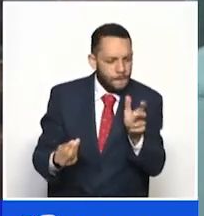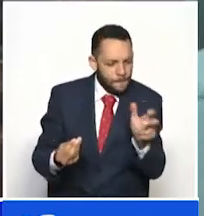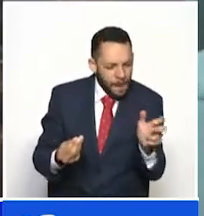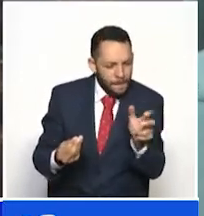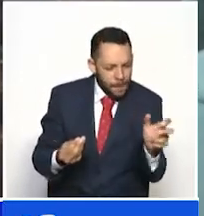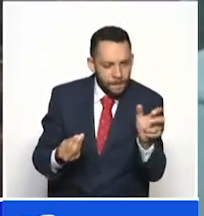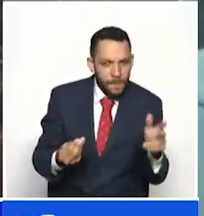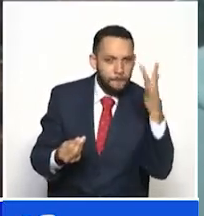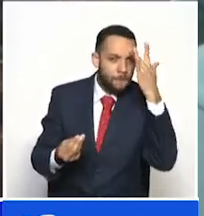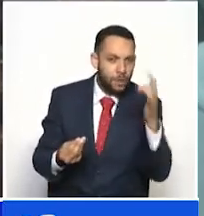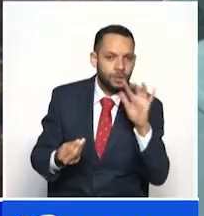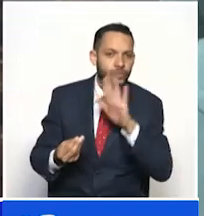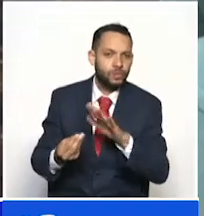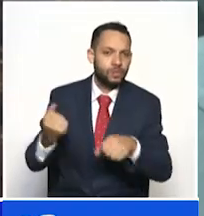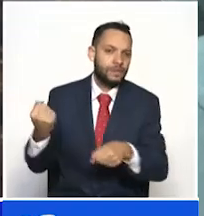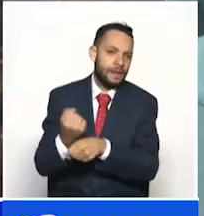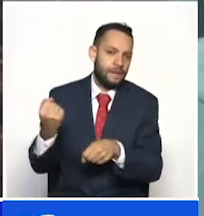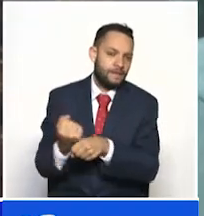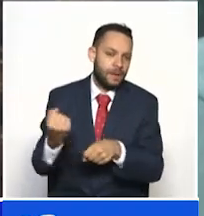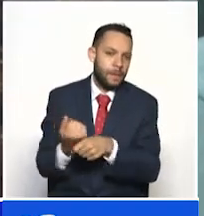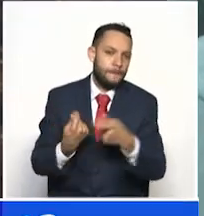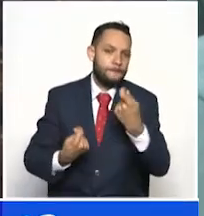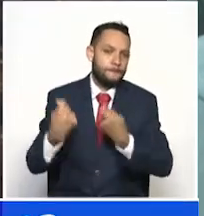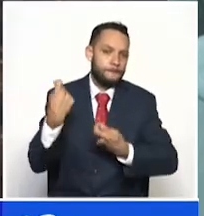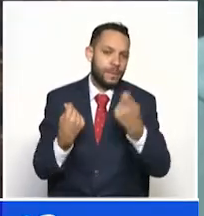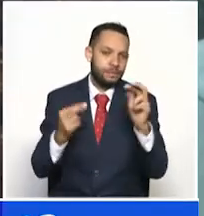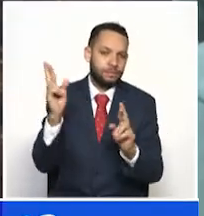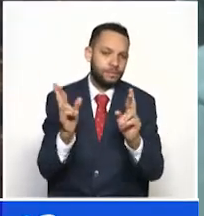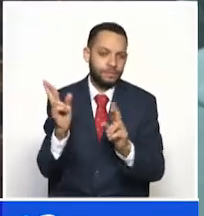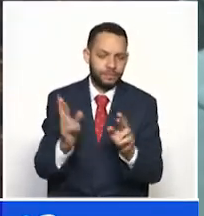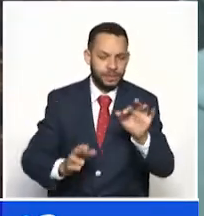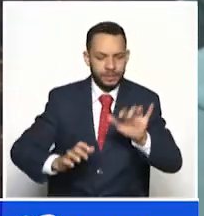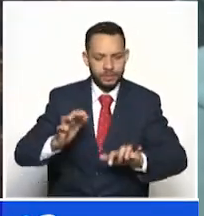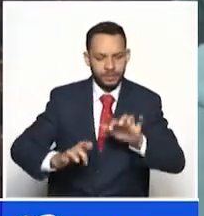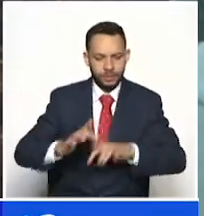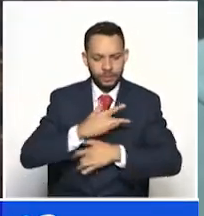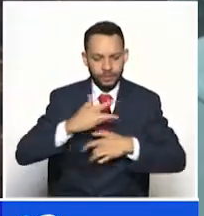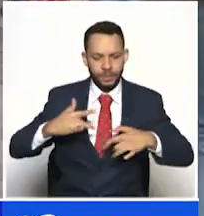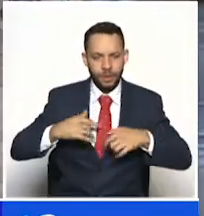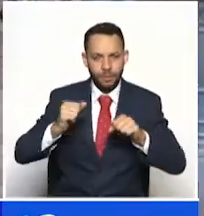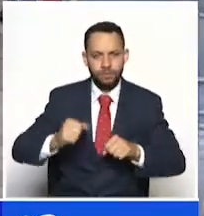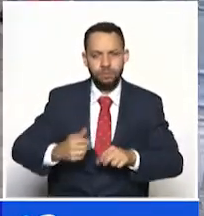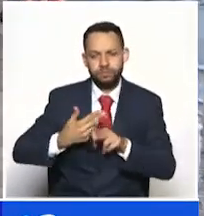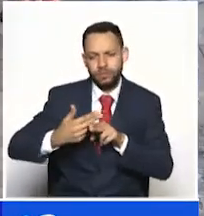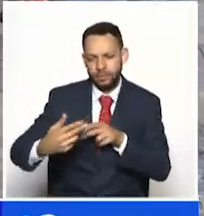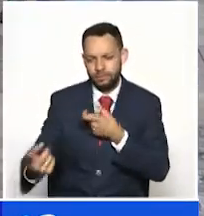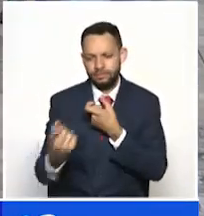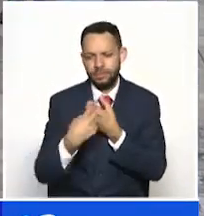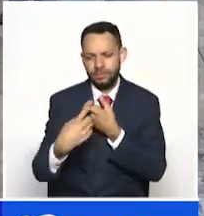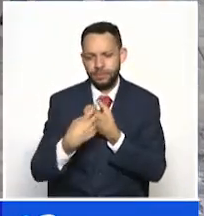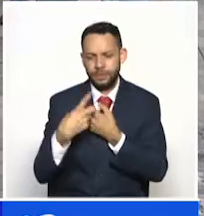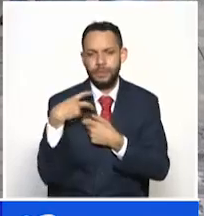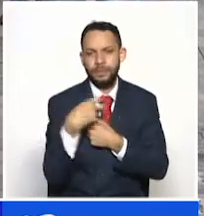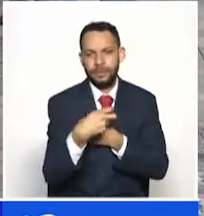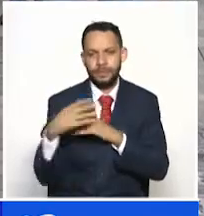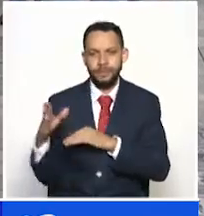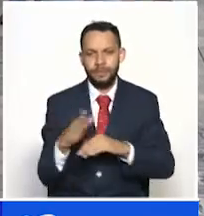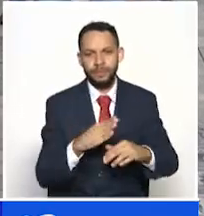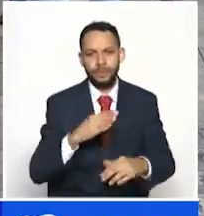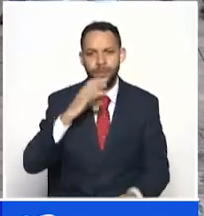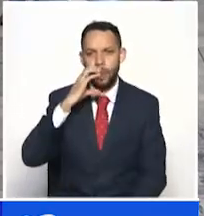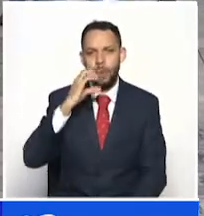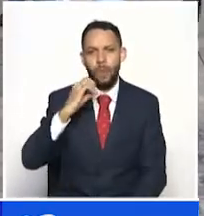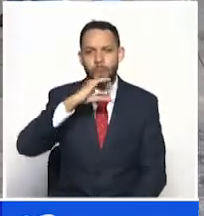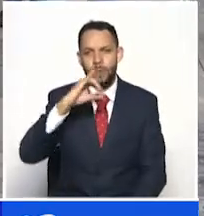que desde la Administración Departamental con la Secretaría de Salud podamos hacer pronto esta vacunación para ellos. José Hernán tiene 69